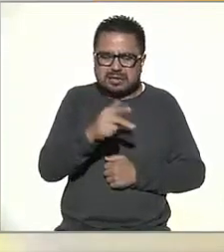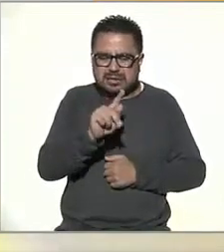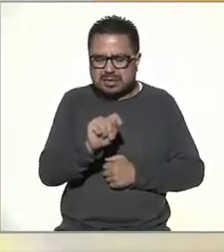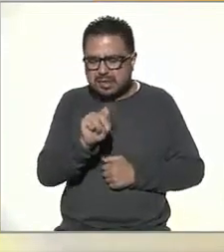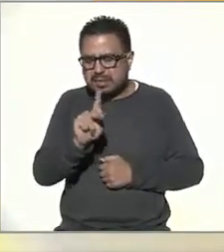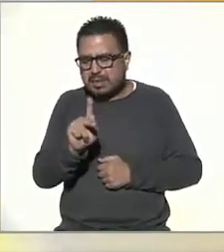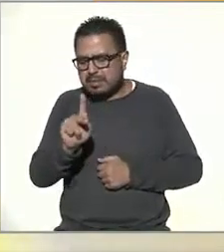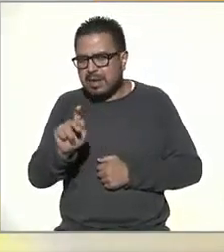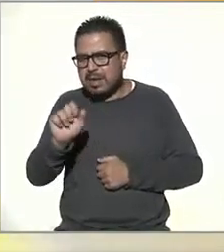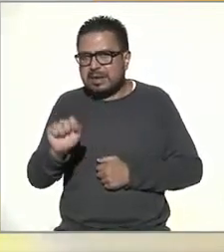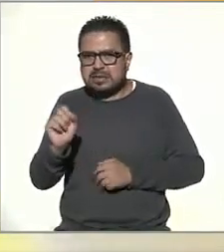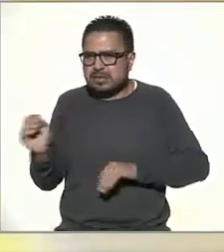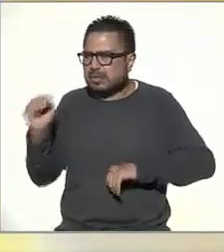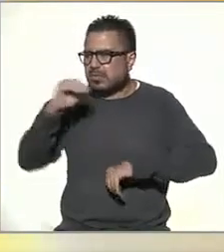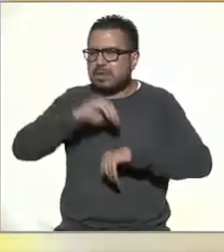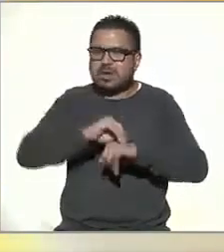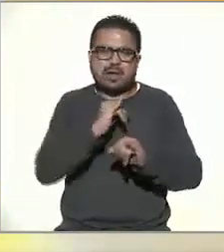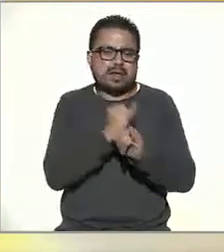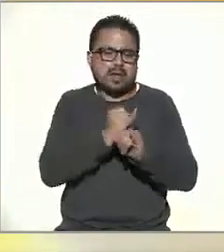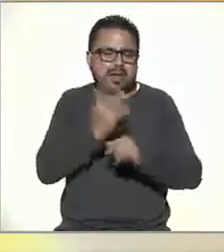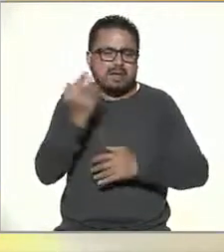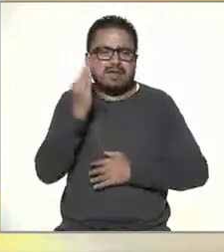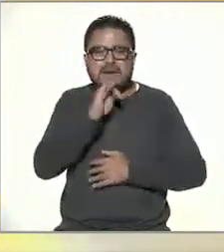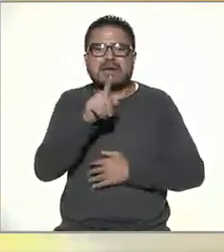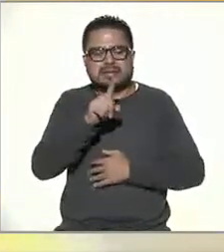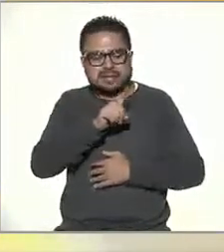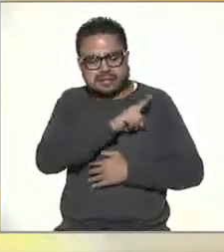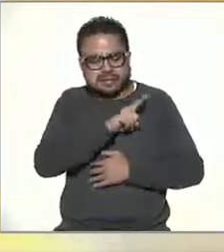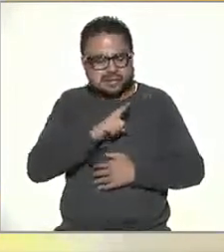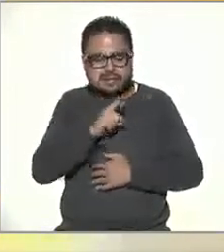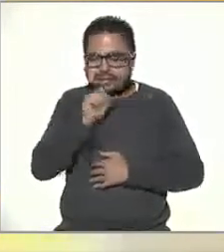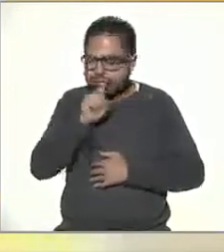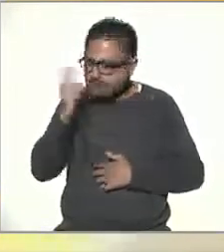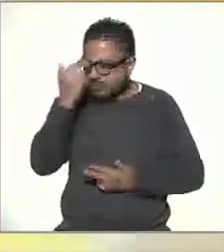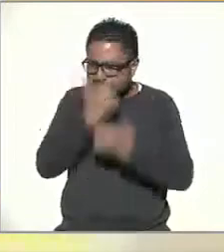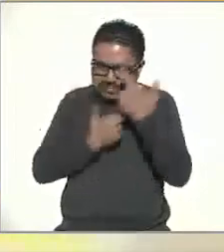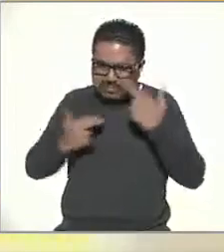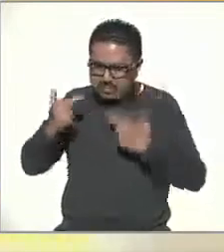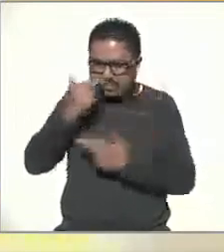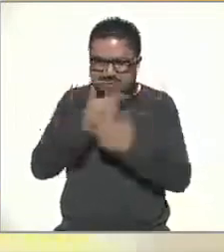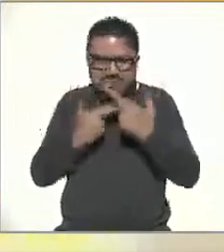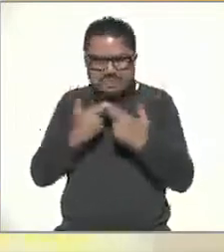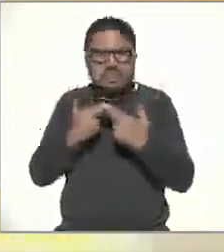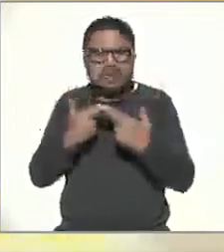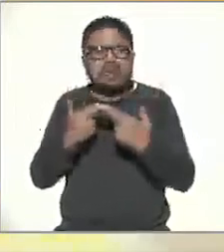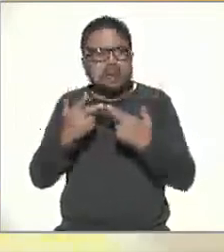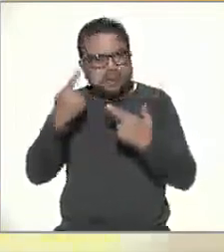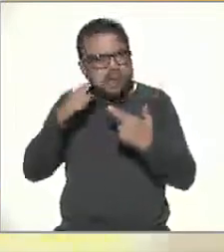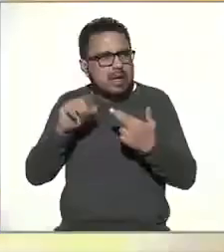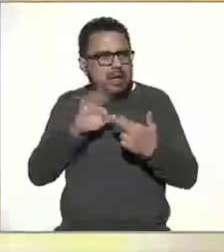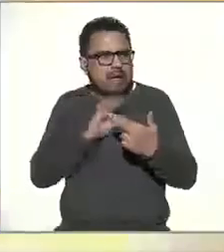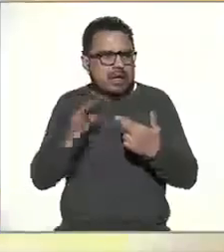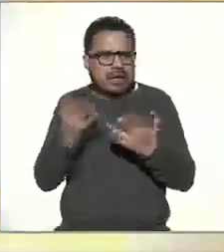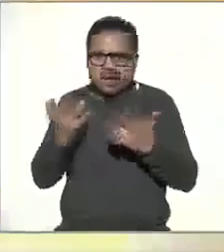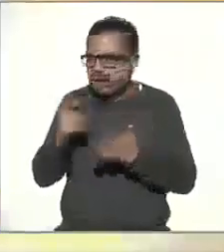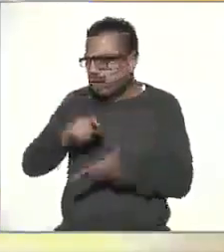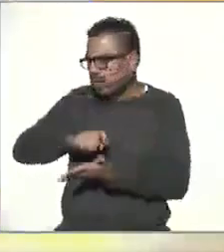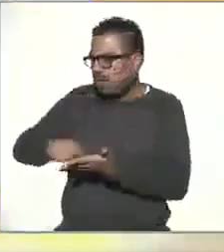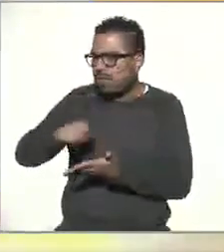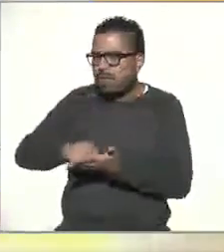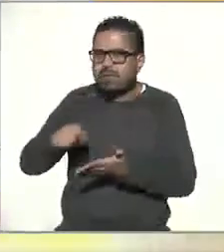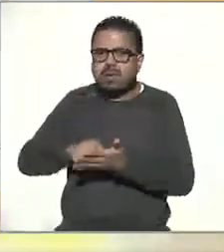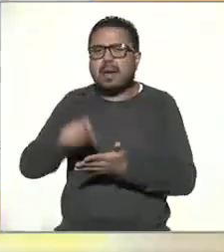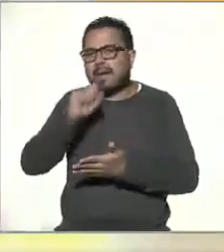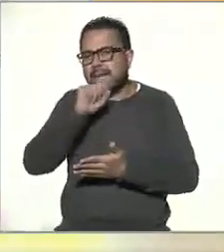ponérselo a una página falsa hay que checar que también que la plataforma sea viable para realizar compras y que por supuesto